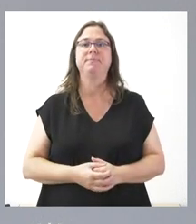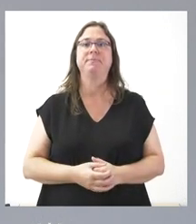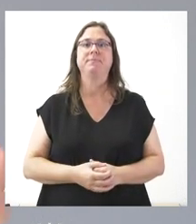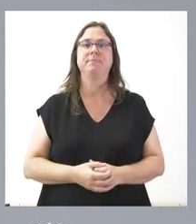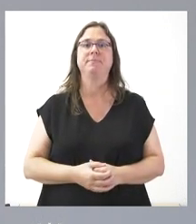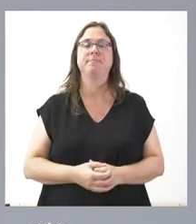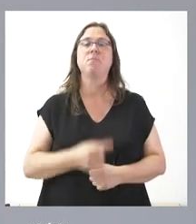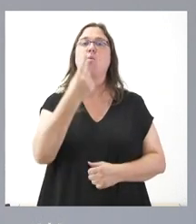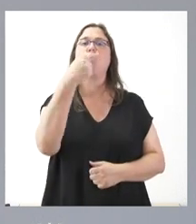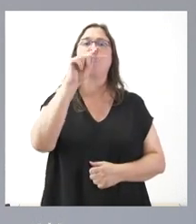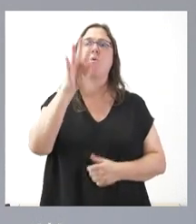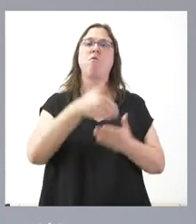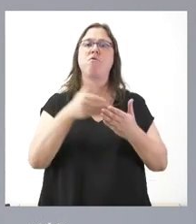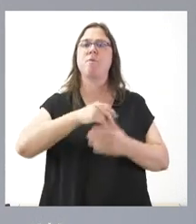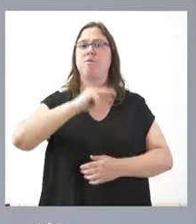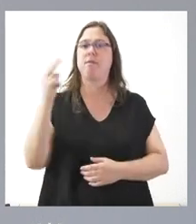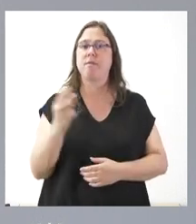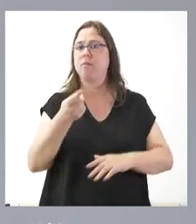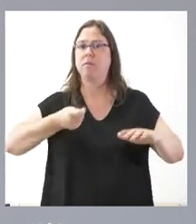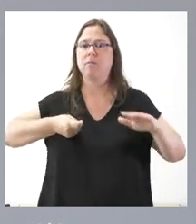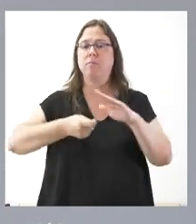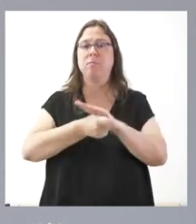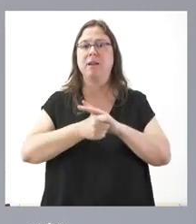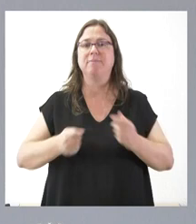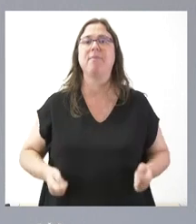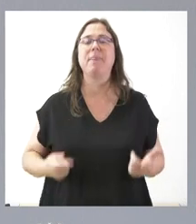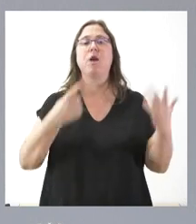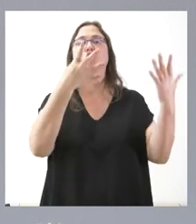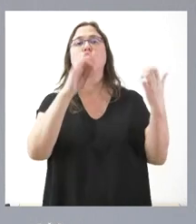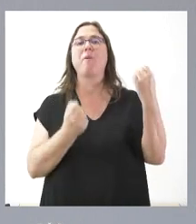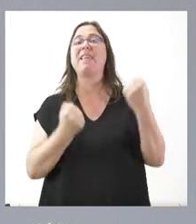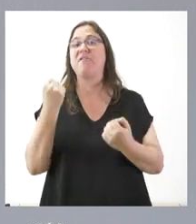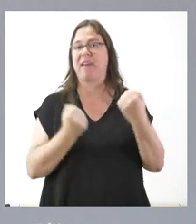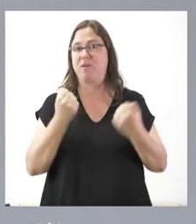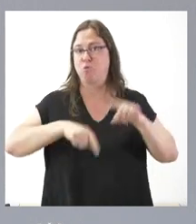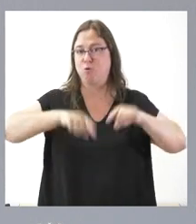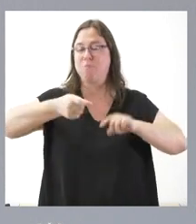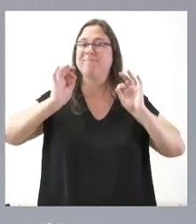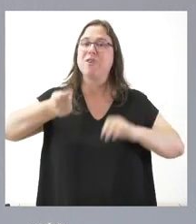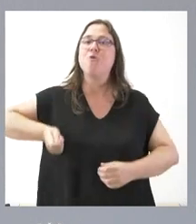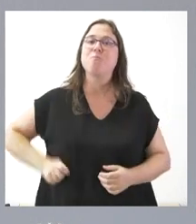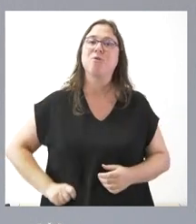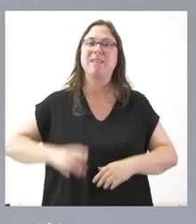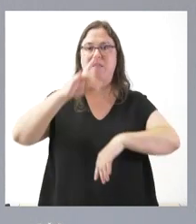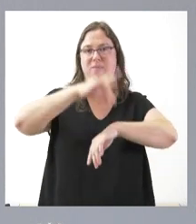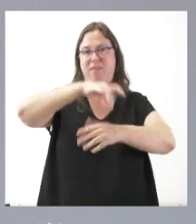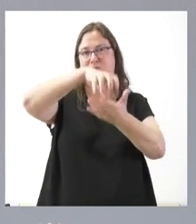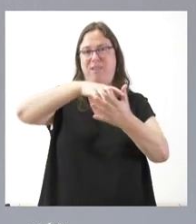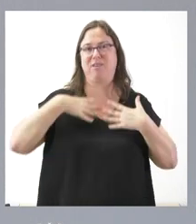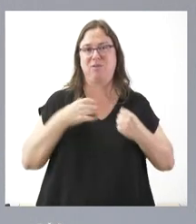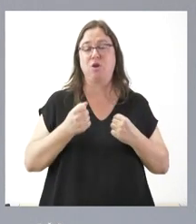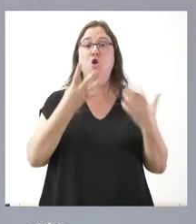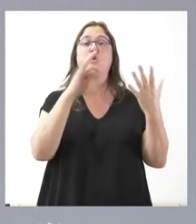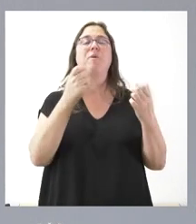1,4 millones de euros de inversión para el suministro de 90 vehículos para los profesionales de los centros de salud. Son 90